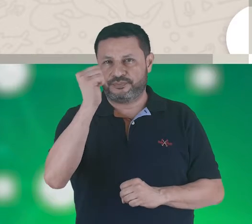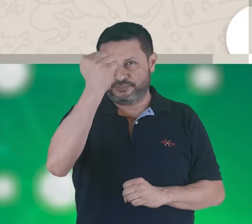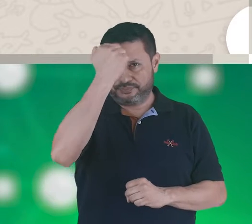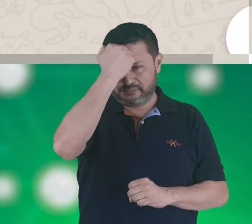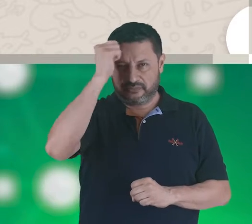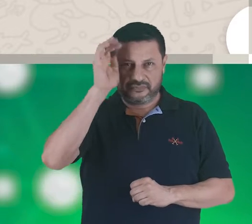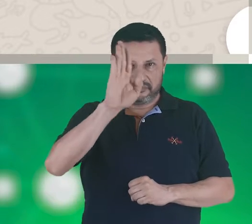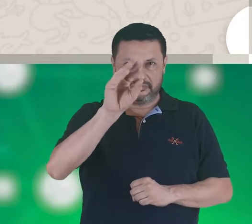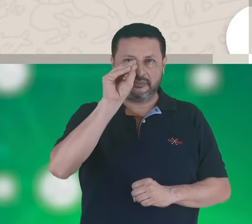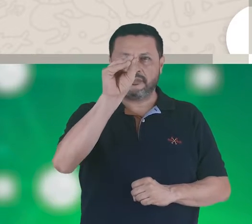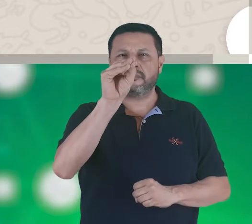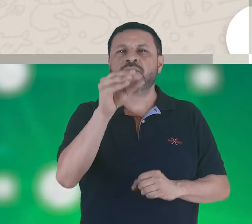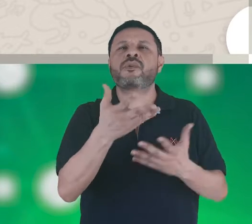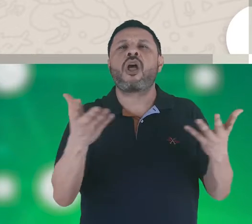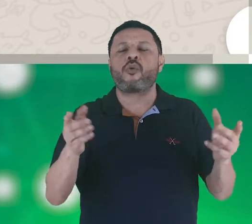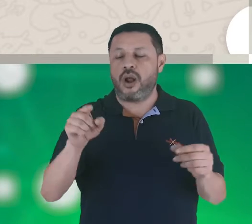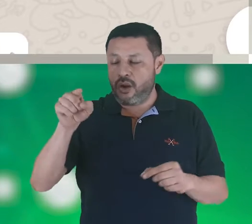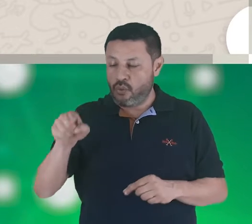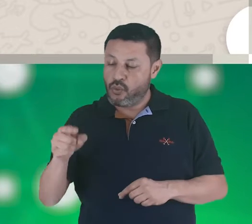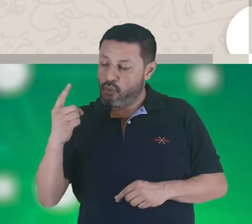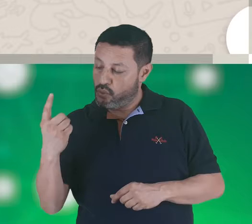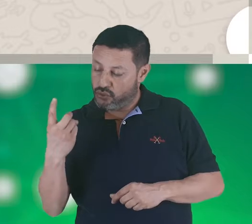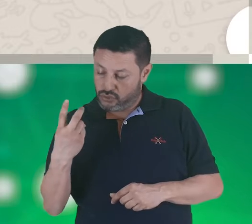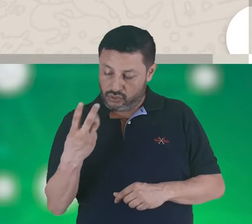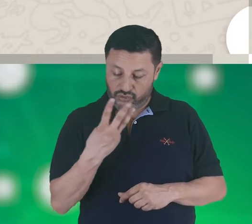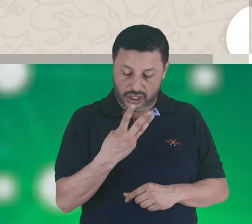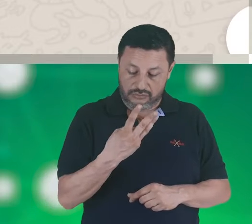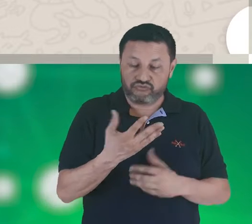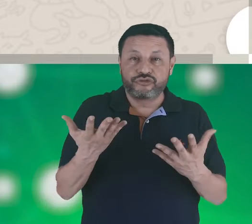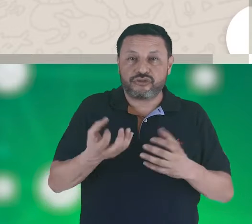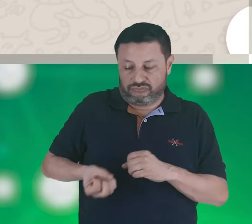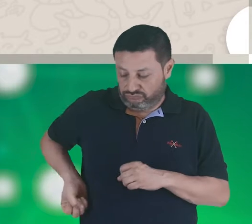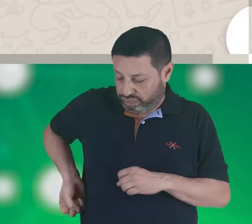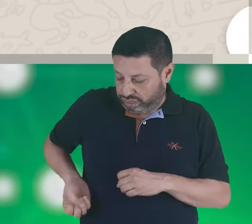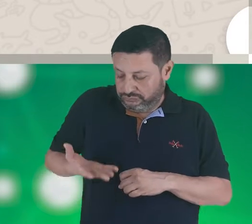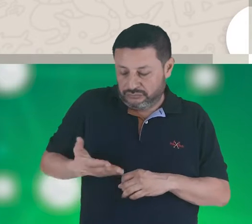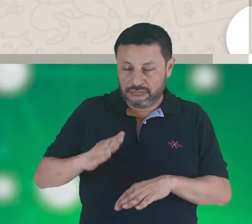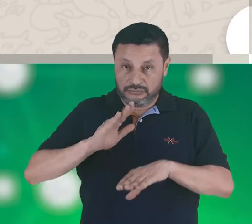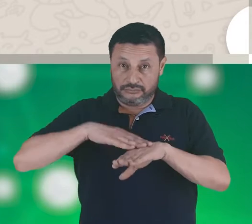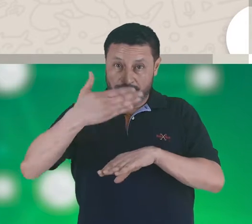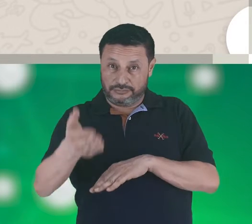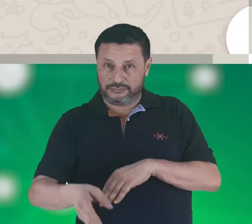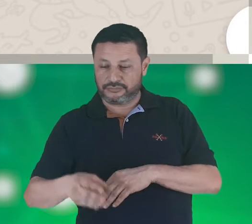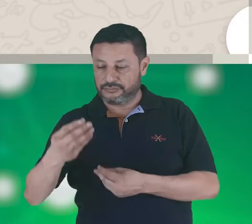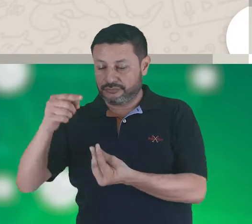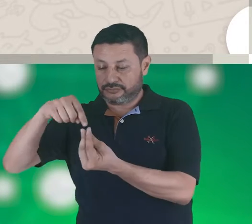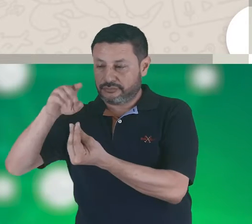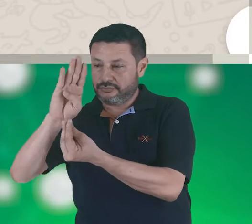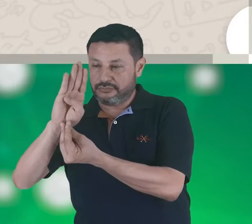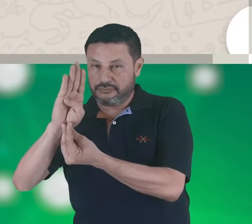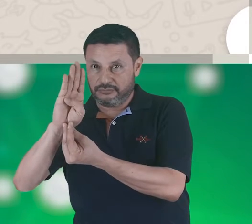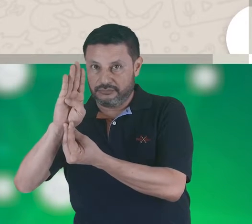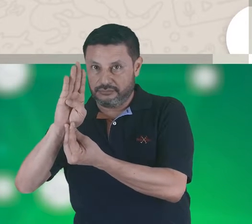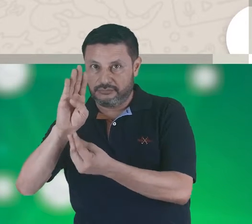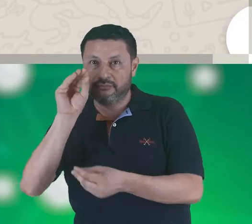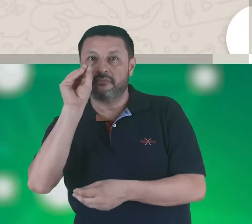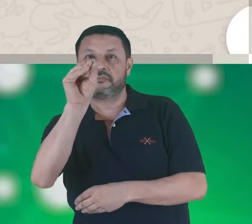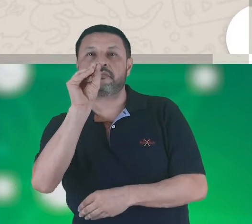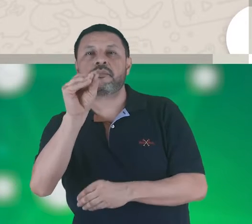indicándole a qué zona realizará el lanzamiento. Luego, el capitán del equipo B